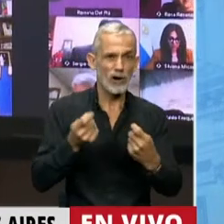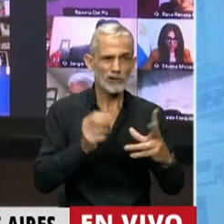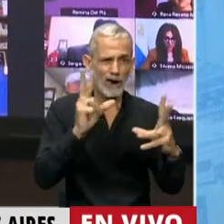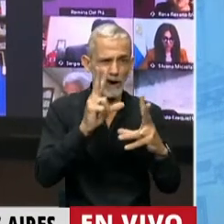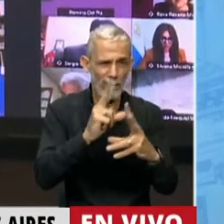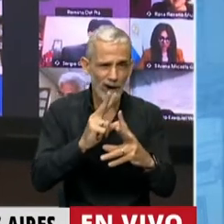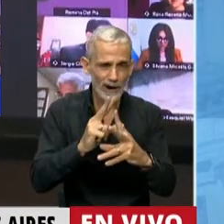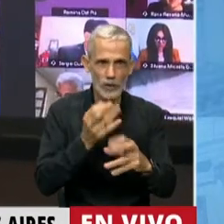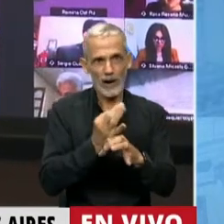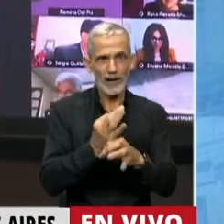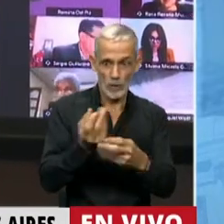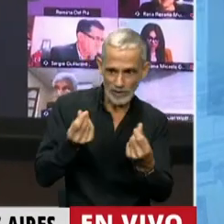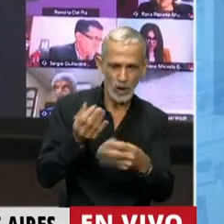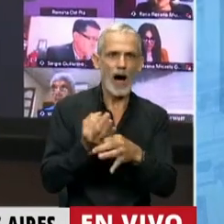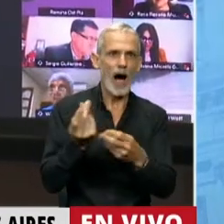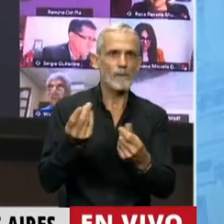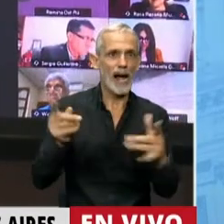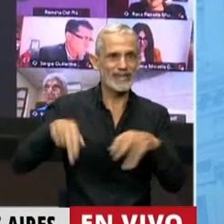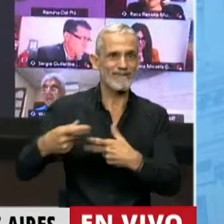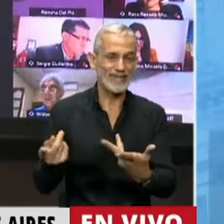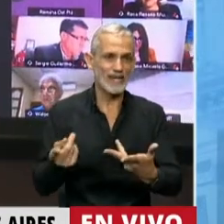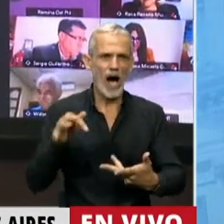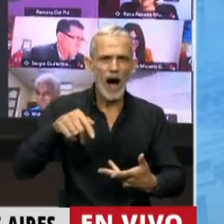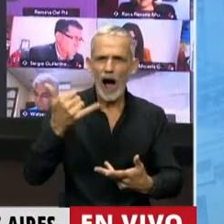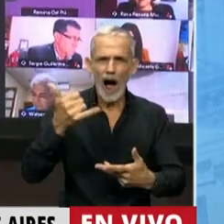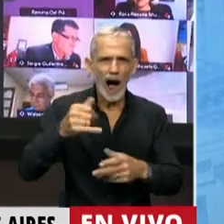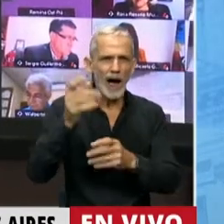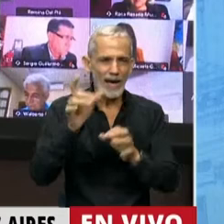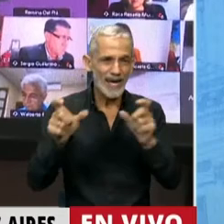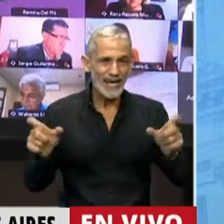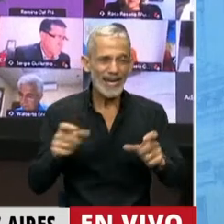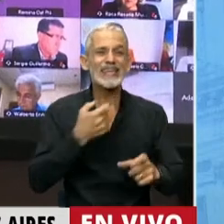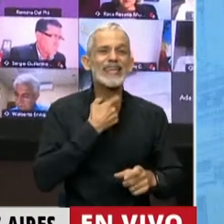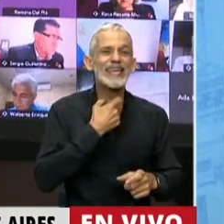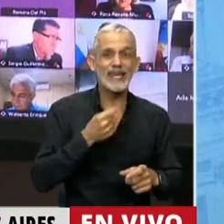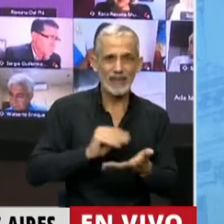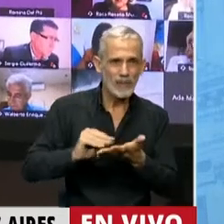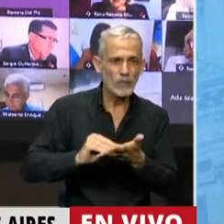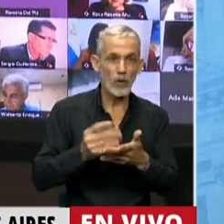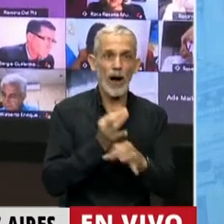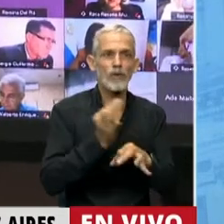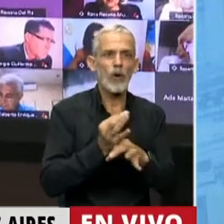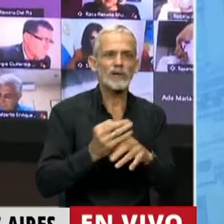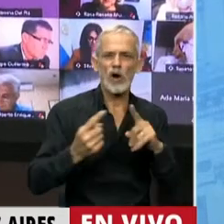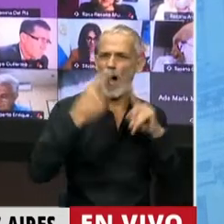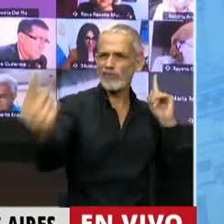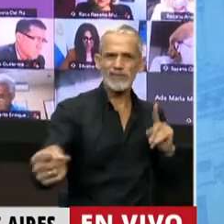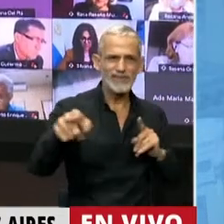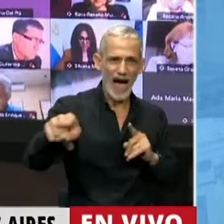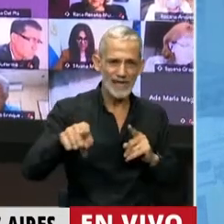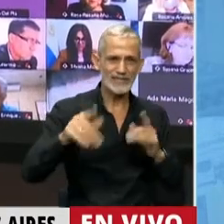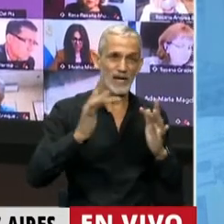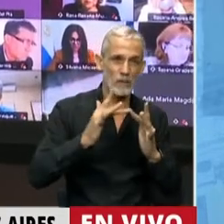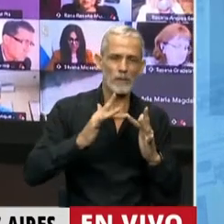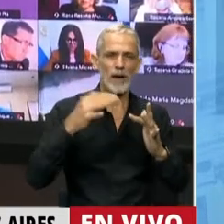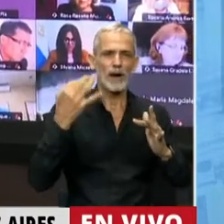más. Por eso acá hay gente que quiere que se apruebe de inmediato que la educación a distancia en